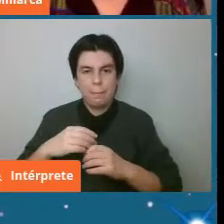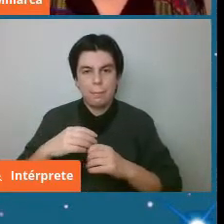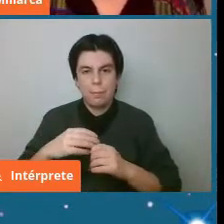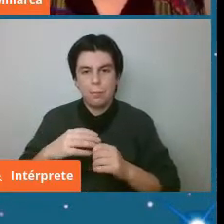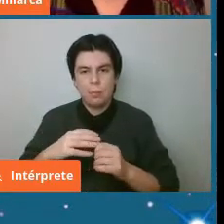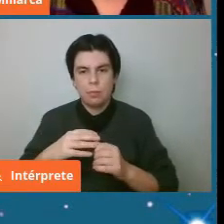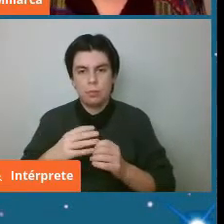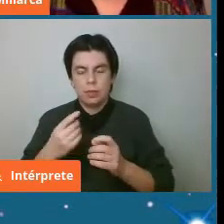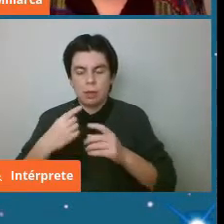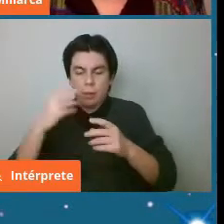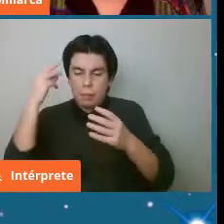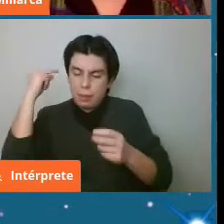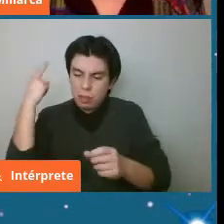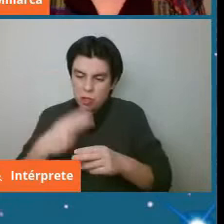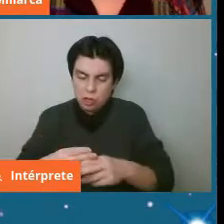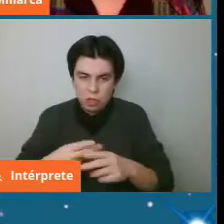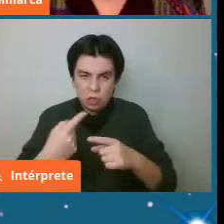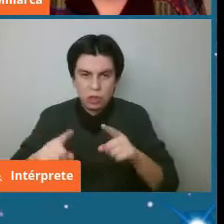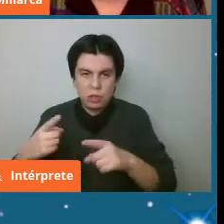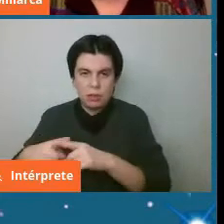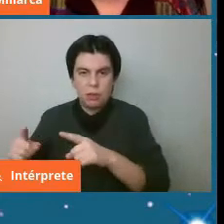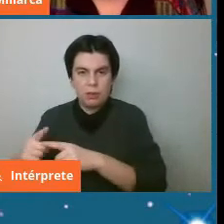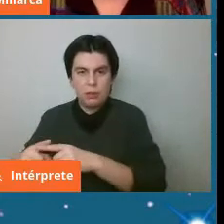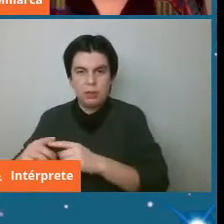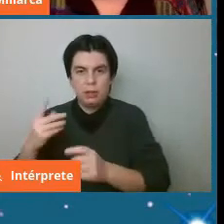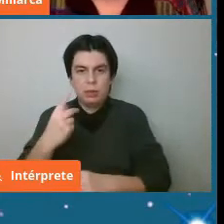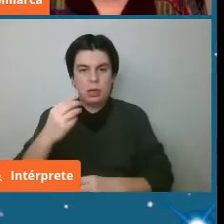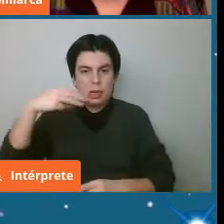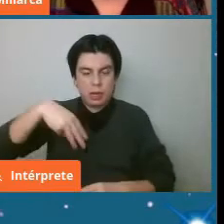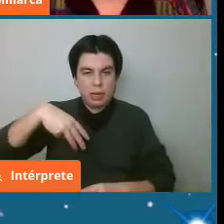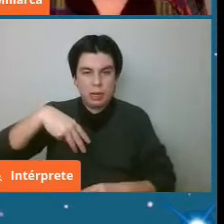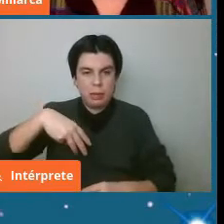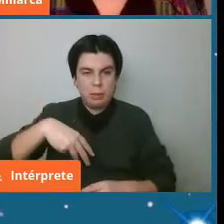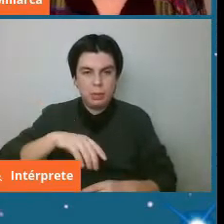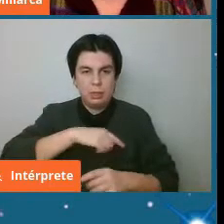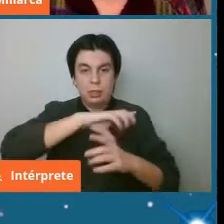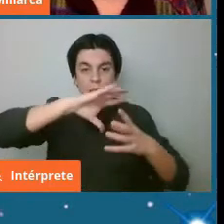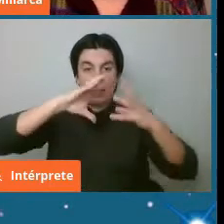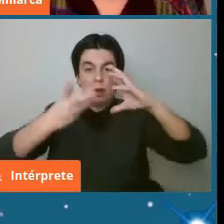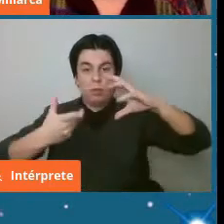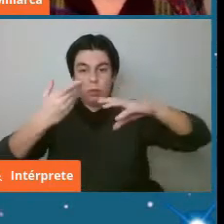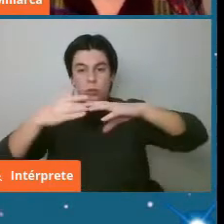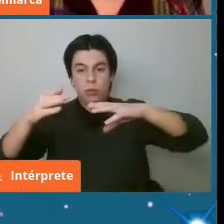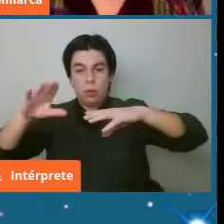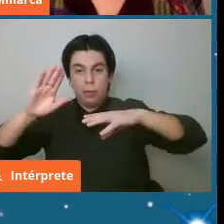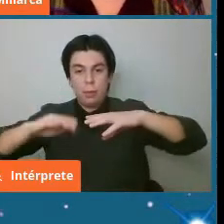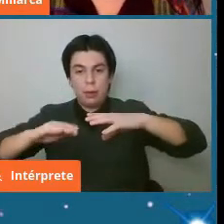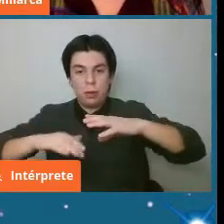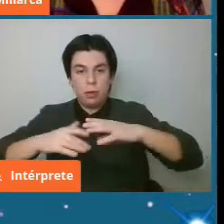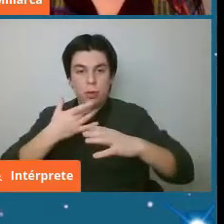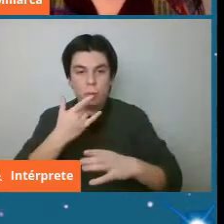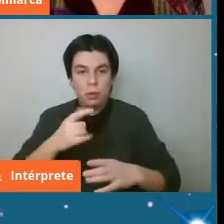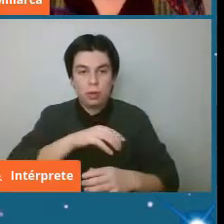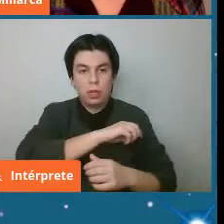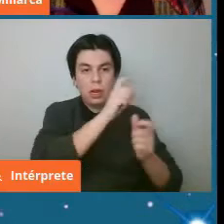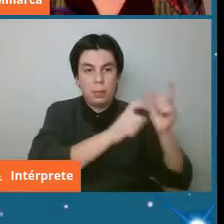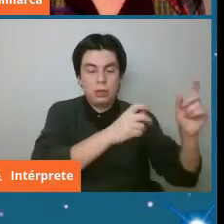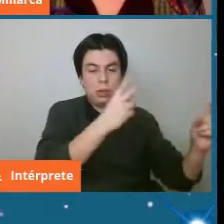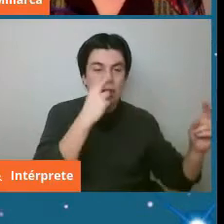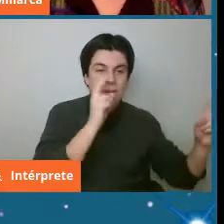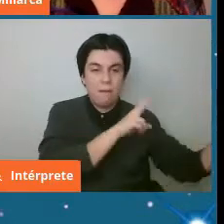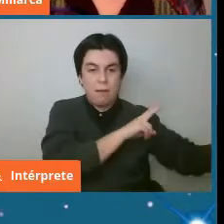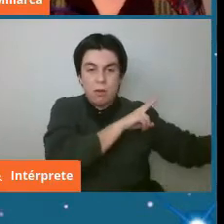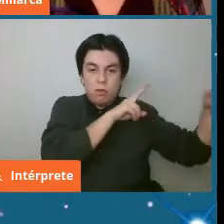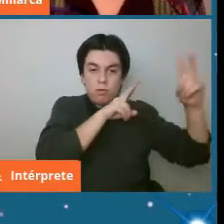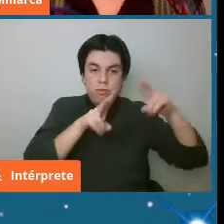en el resto del mundo es de menos de un meteorito por kilómetro cuadrado con esto nos fuimos a las pailas porque todo el mundo dijo hay que puro